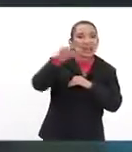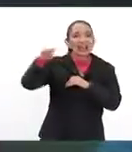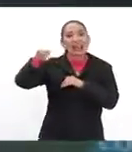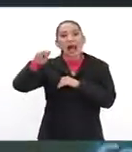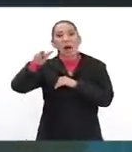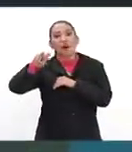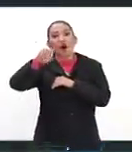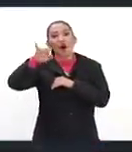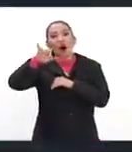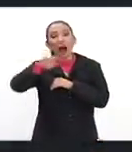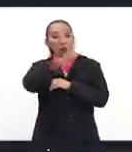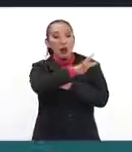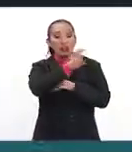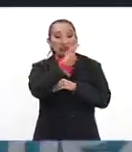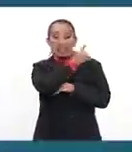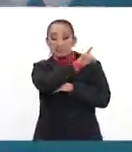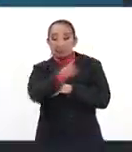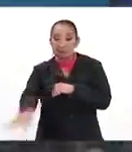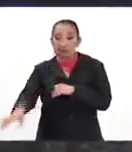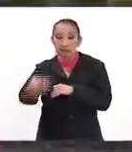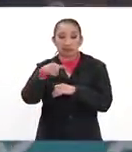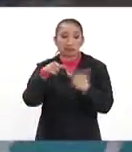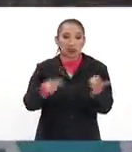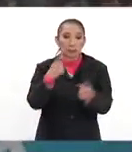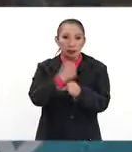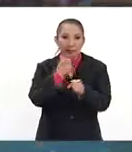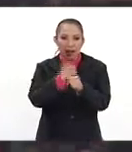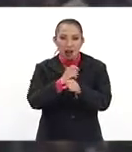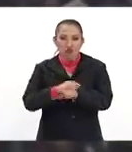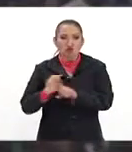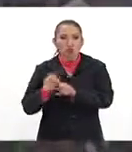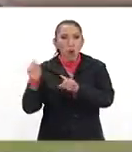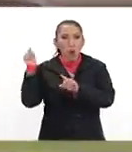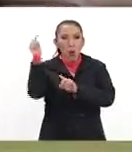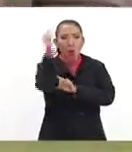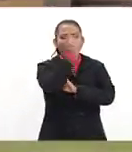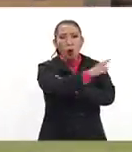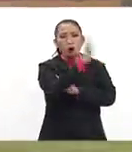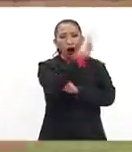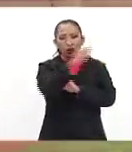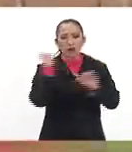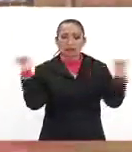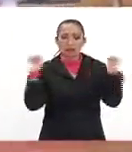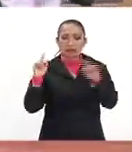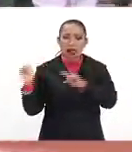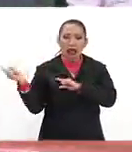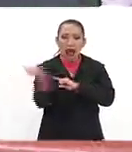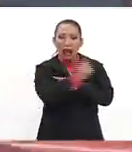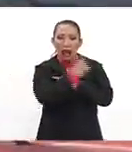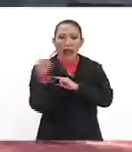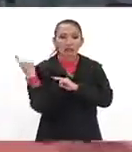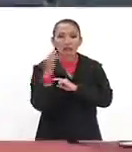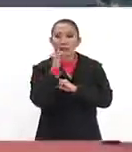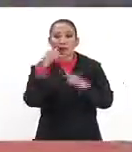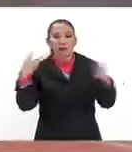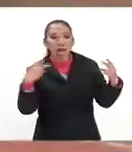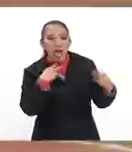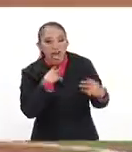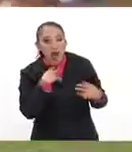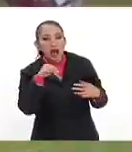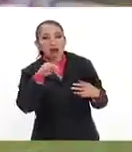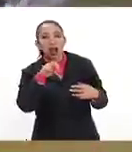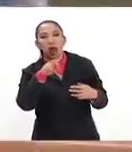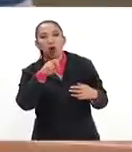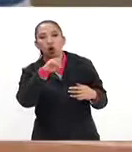Navajoa. 4 a 3 le gana Jalisco en las primeras dos entradas conectado en las cuatro carreras. Ahí las consiguen, ya no pudo hacer nada el conjunto de